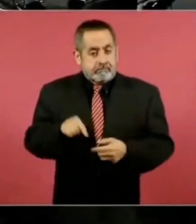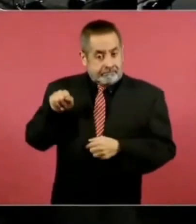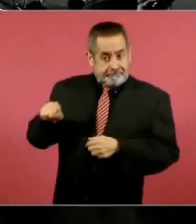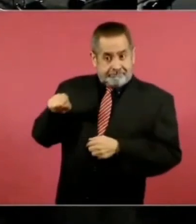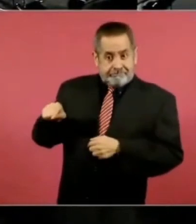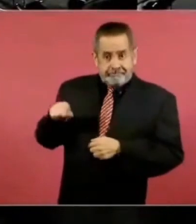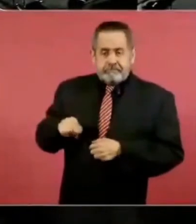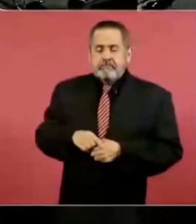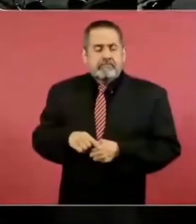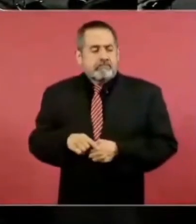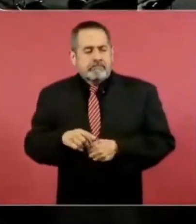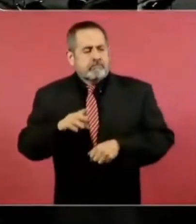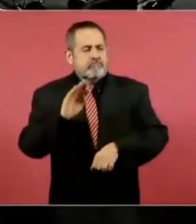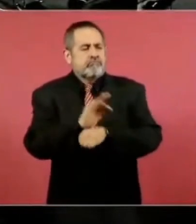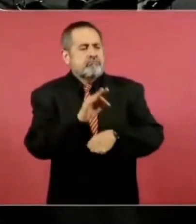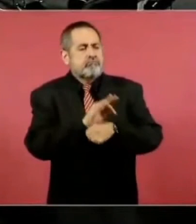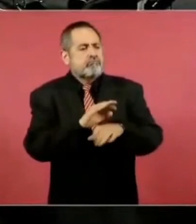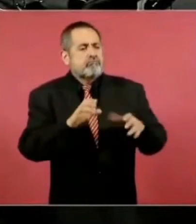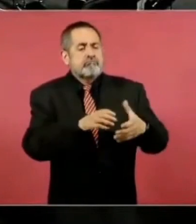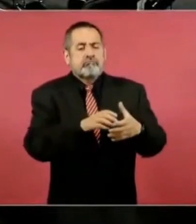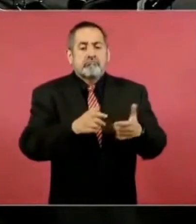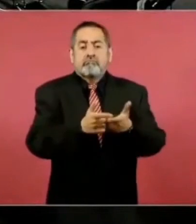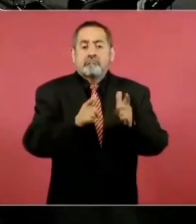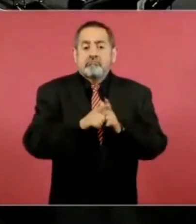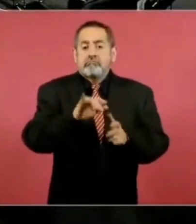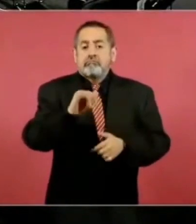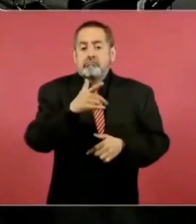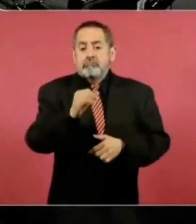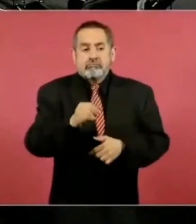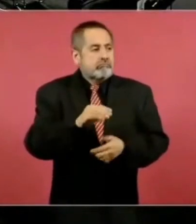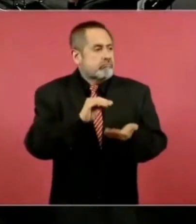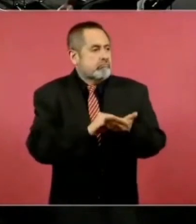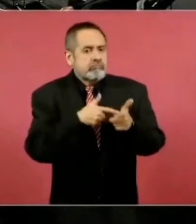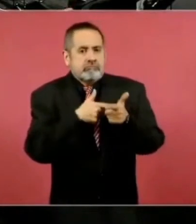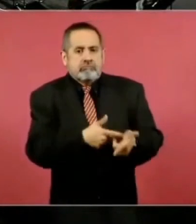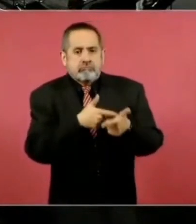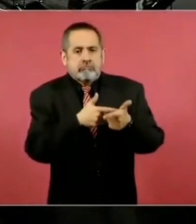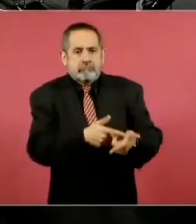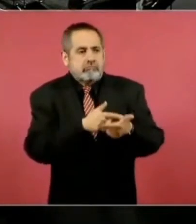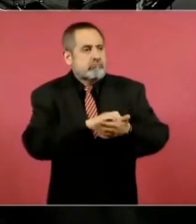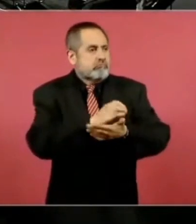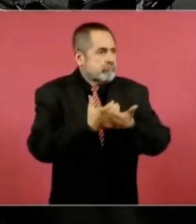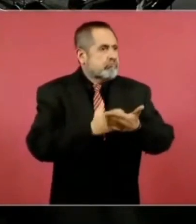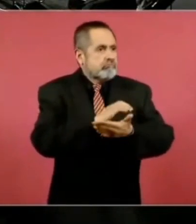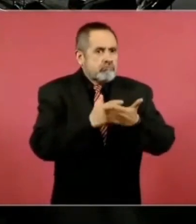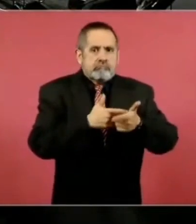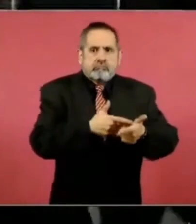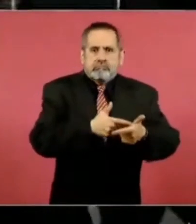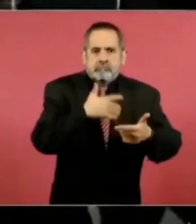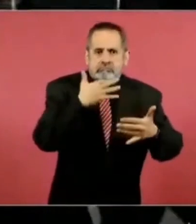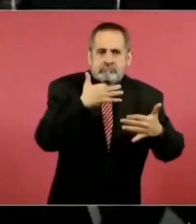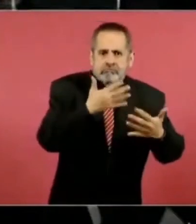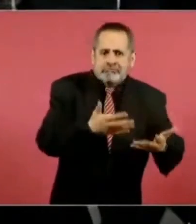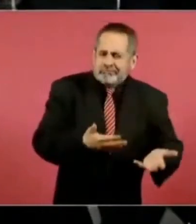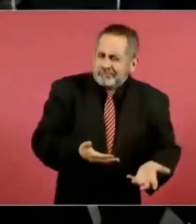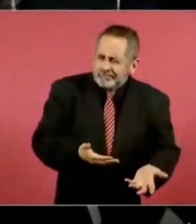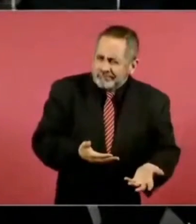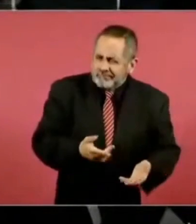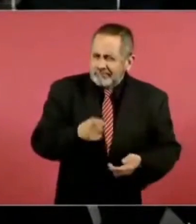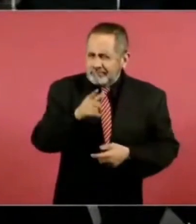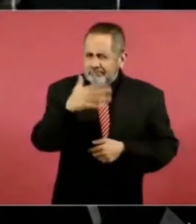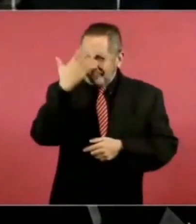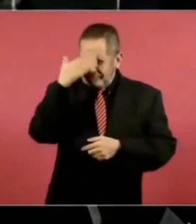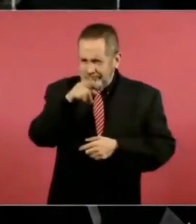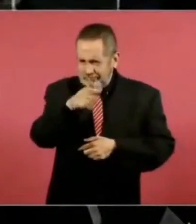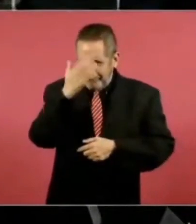inhabilitar a Grupo IGA, por lo que permitió que ésta continuase licitando obras. Preguntarle si usted conocía de este